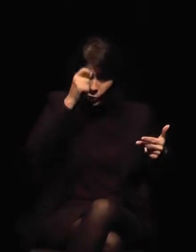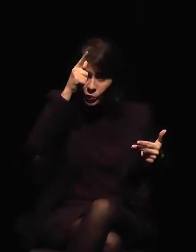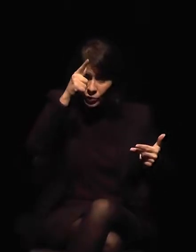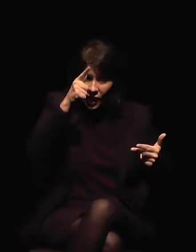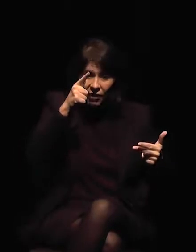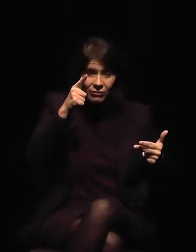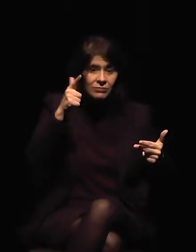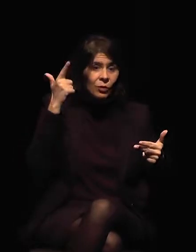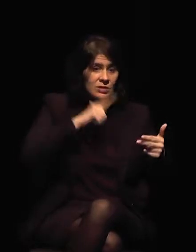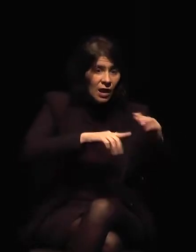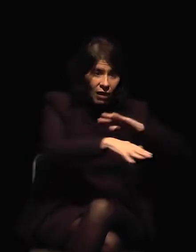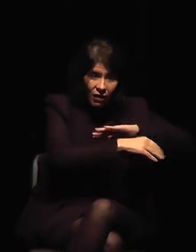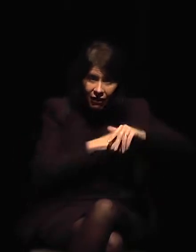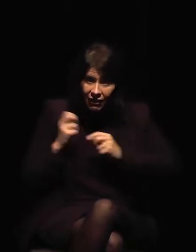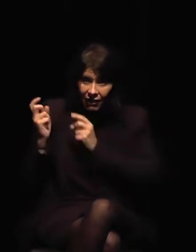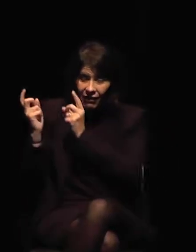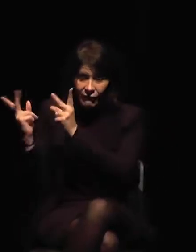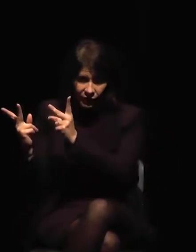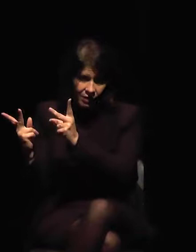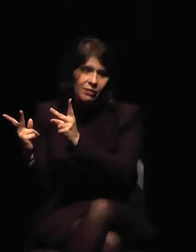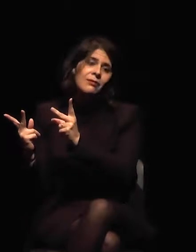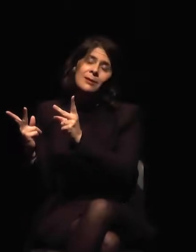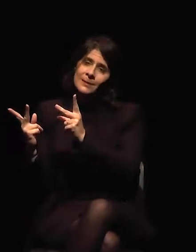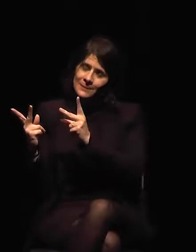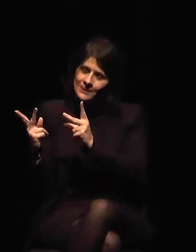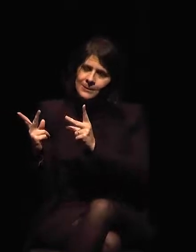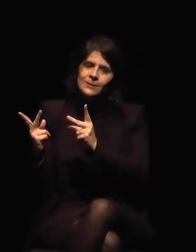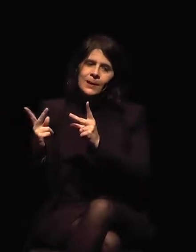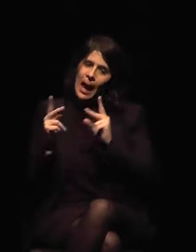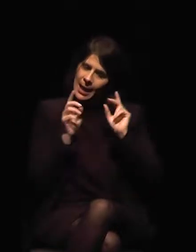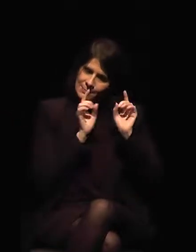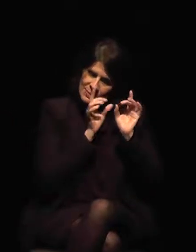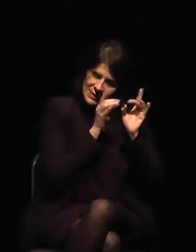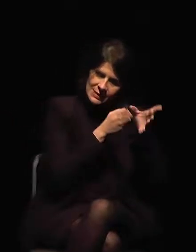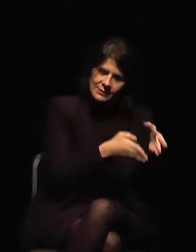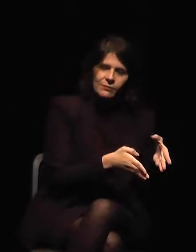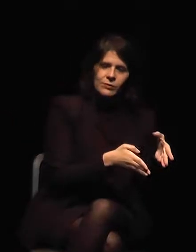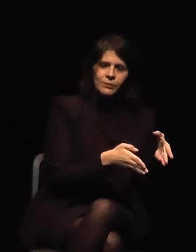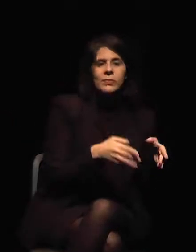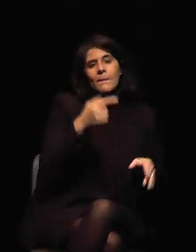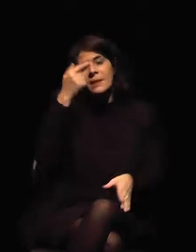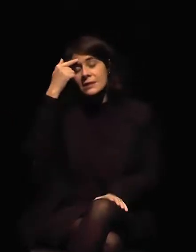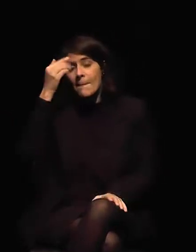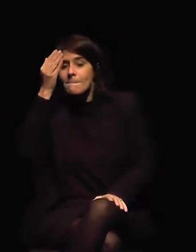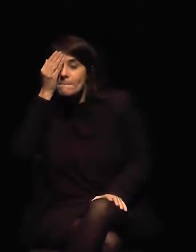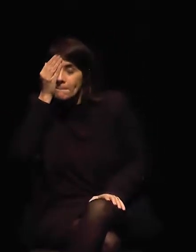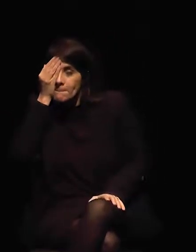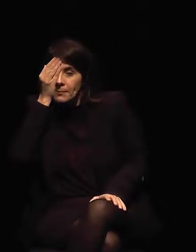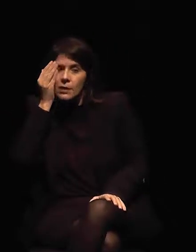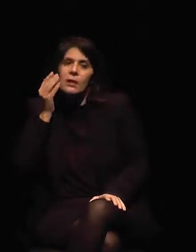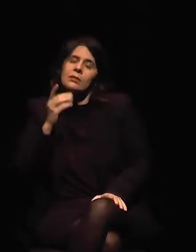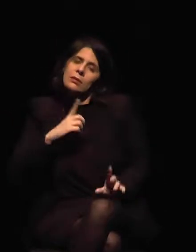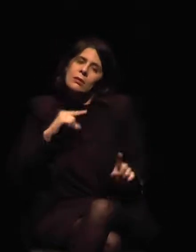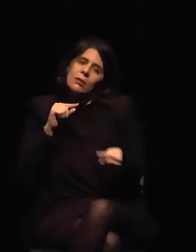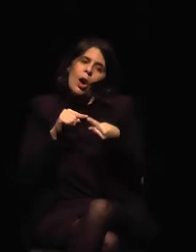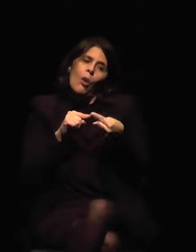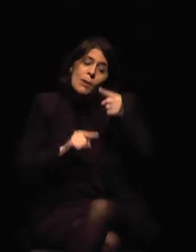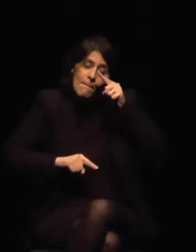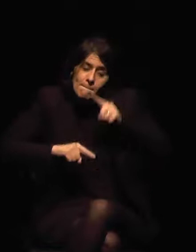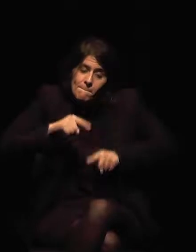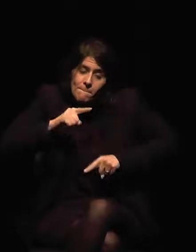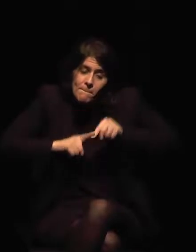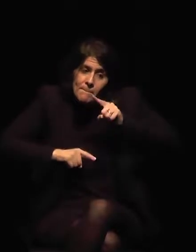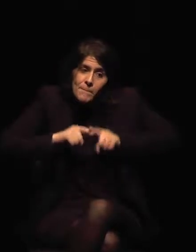importante, la piratería tiene que ver con el producto. Estoy pirateando